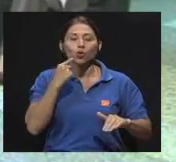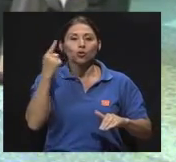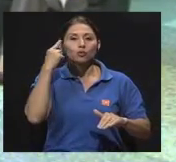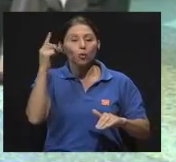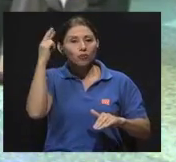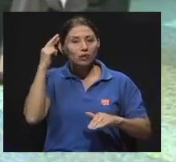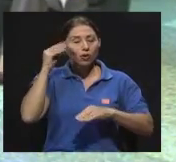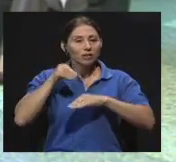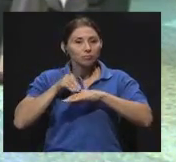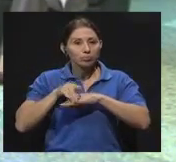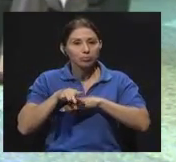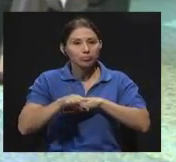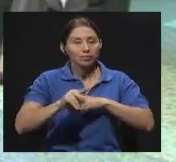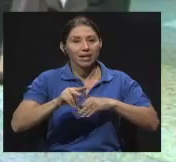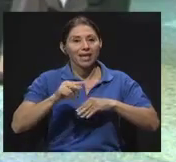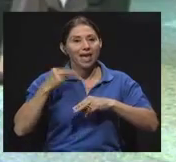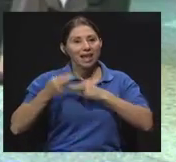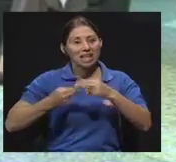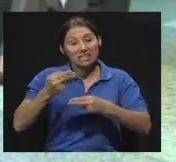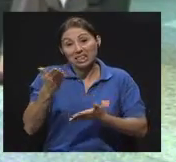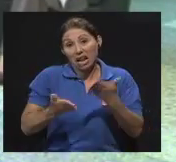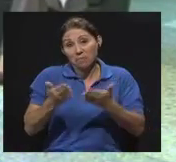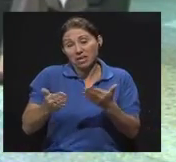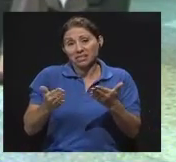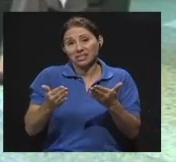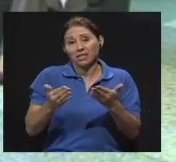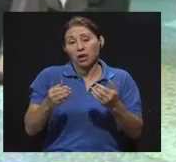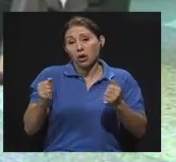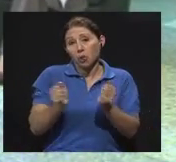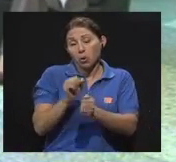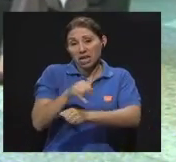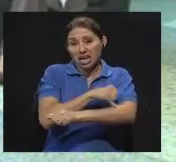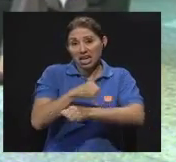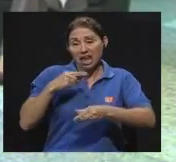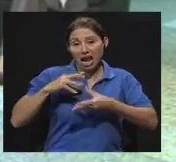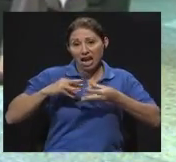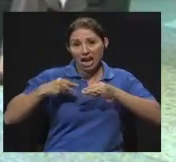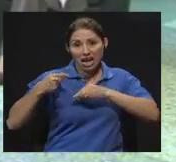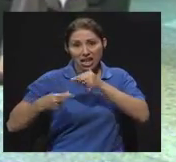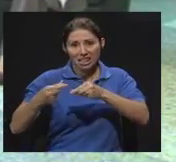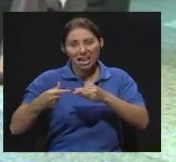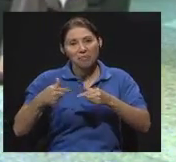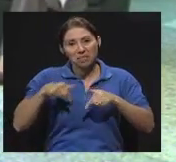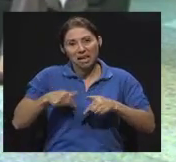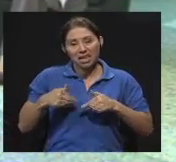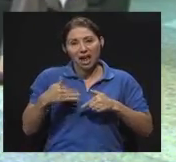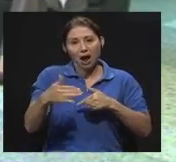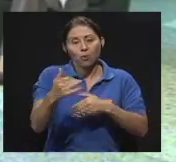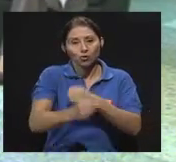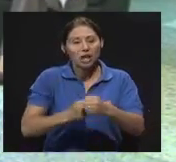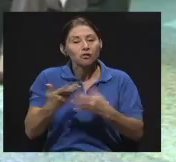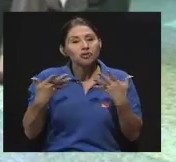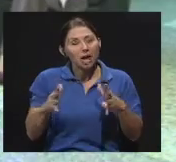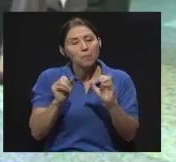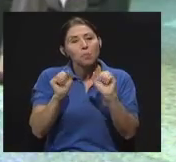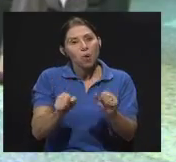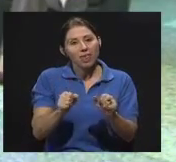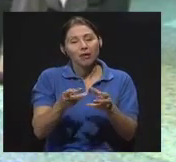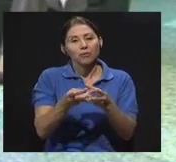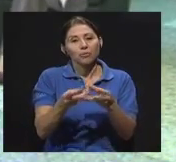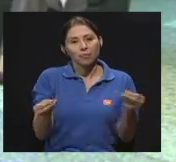de herencia, que probablemente de aquí a unos años ya con la ingeniería genética se pueda resolver en parte ese problema.